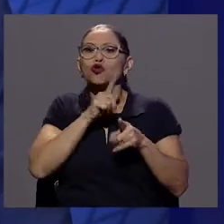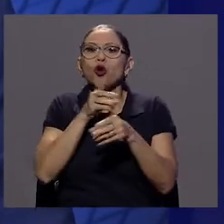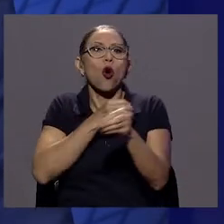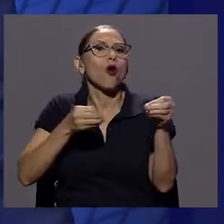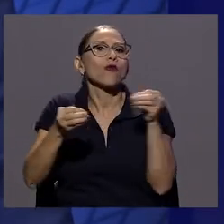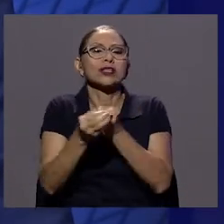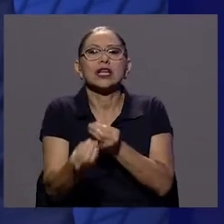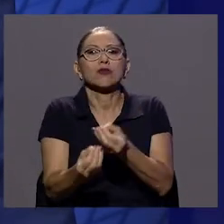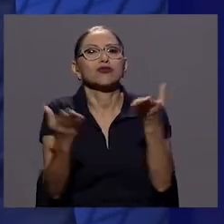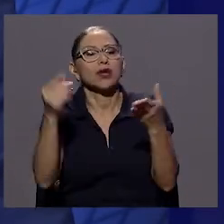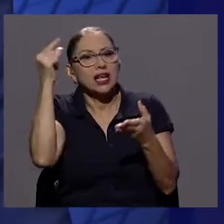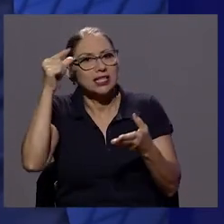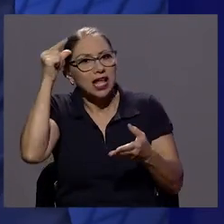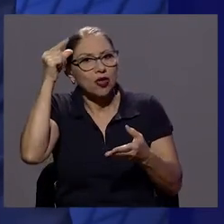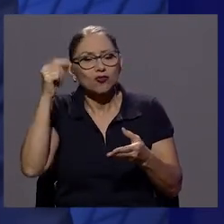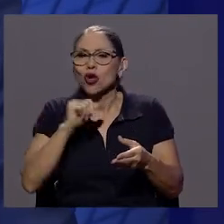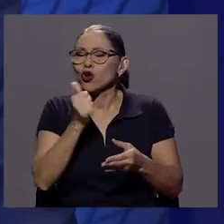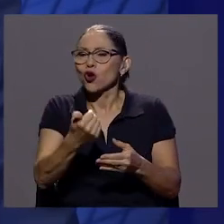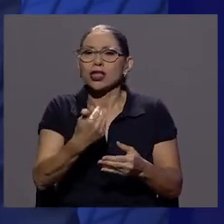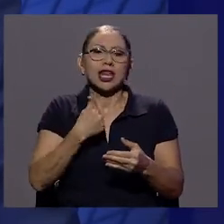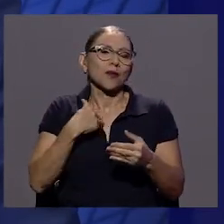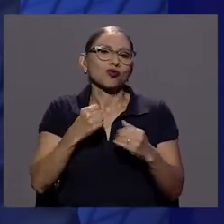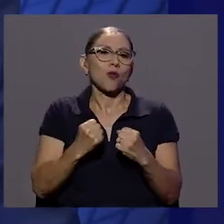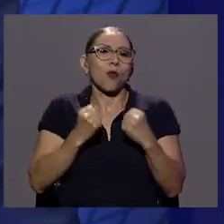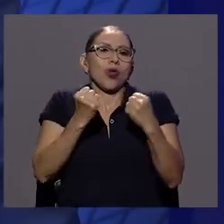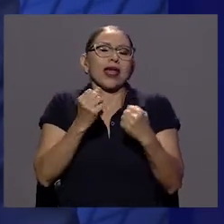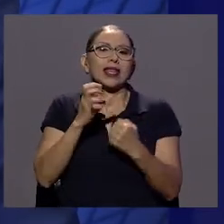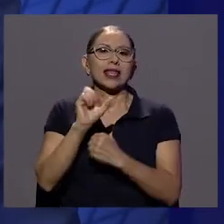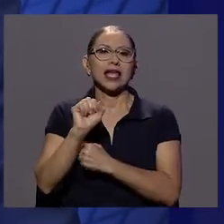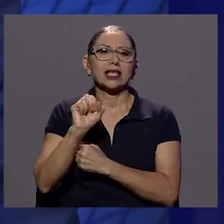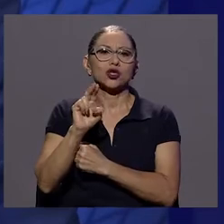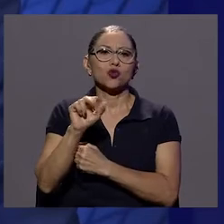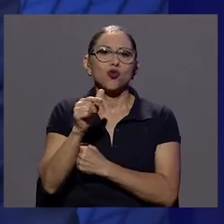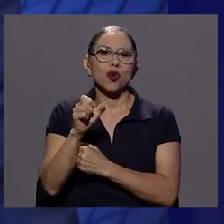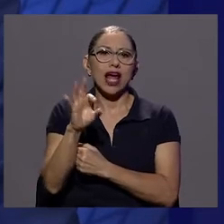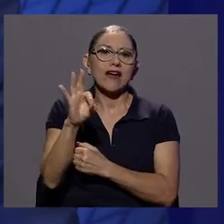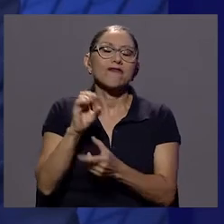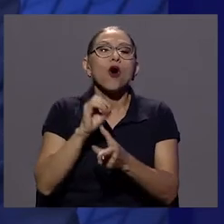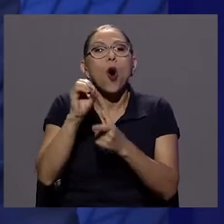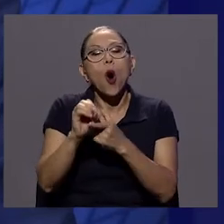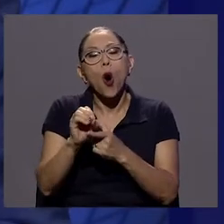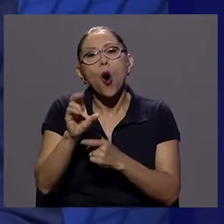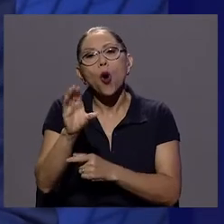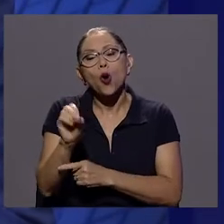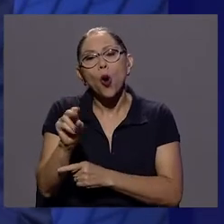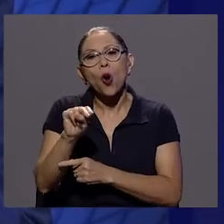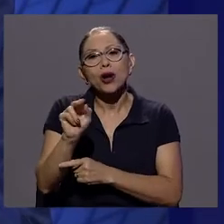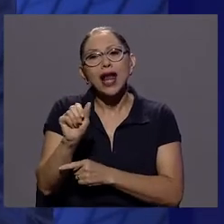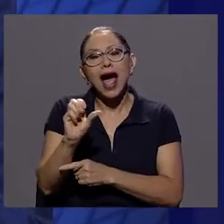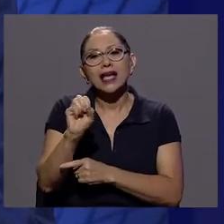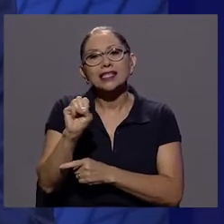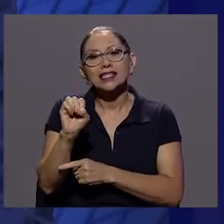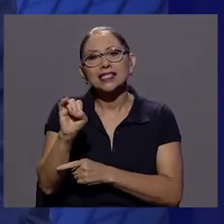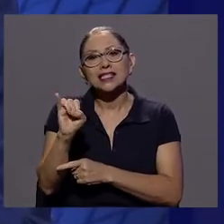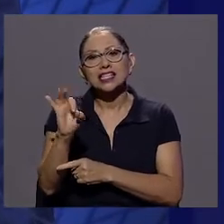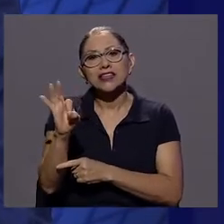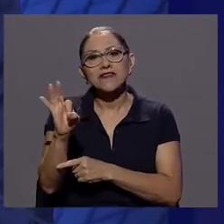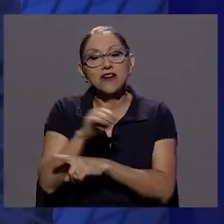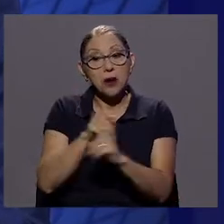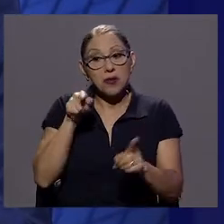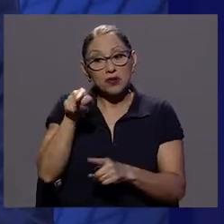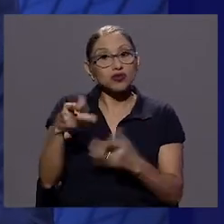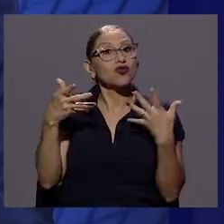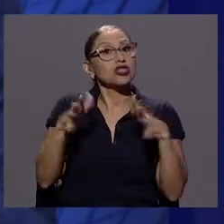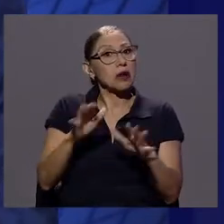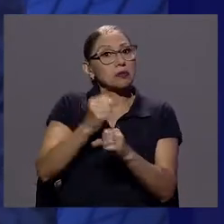por lo tanto no tenemos el poder que tiene un SUJEF o un CONACYF, pero es una mecánica que ya ha